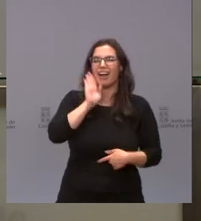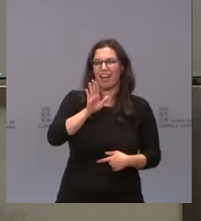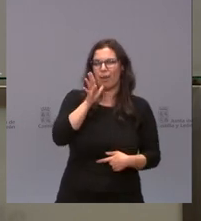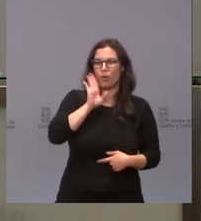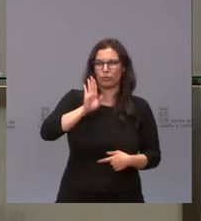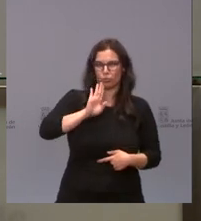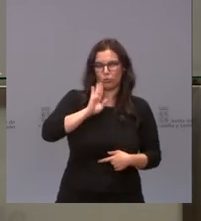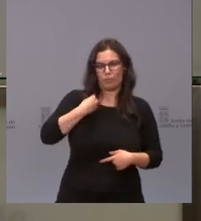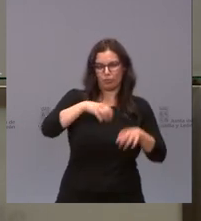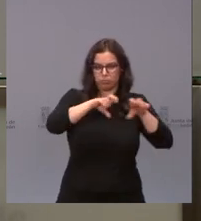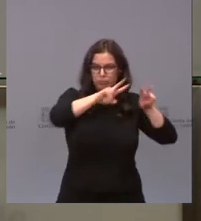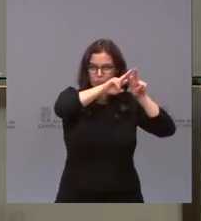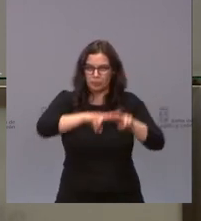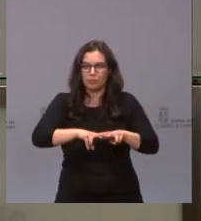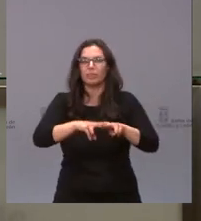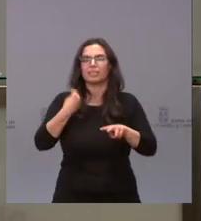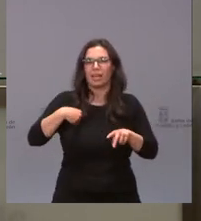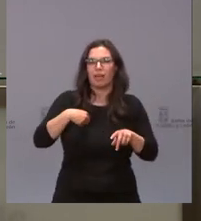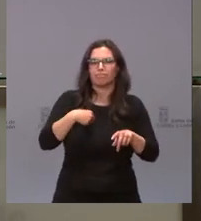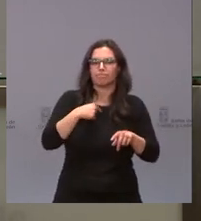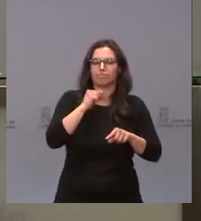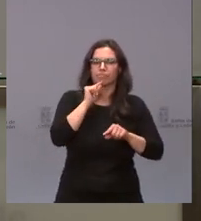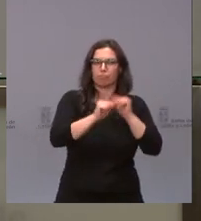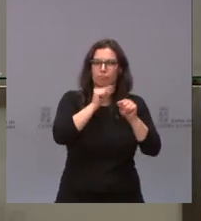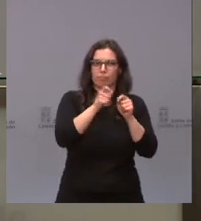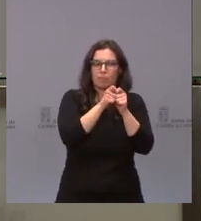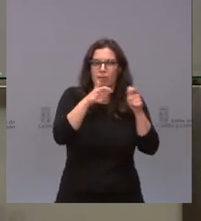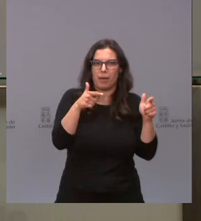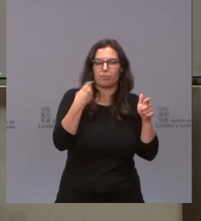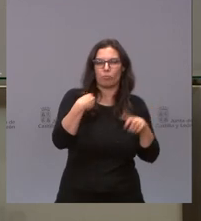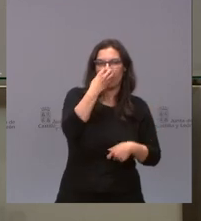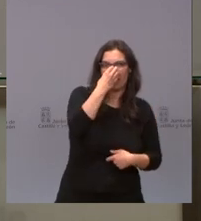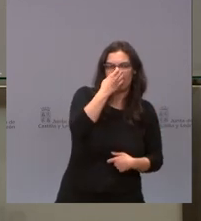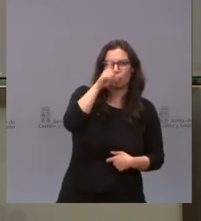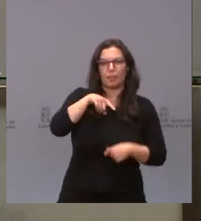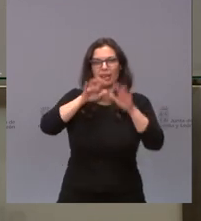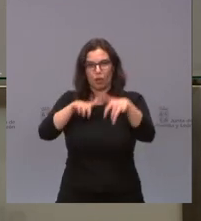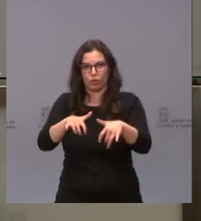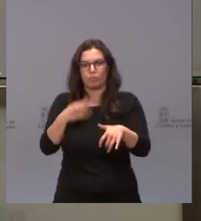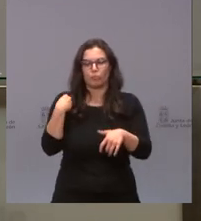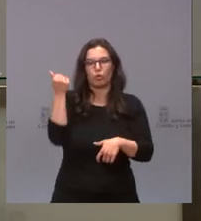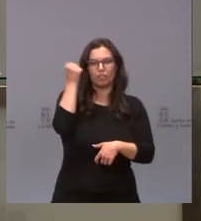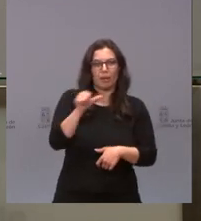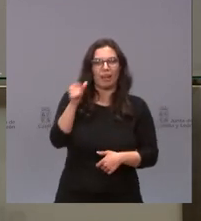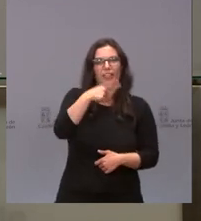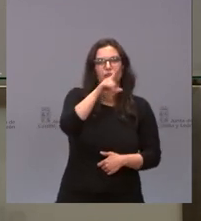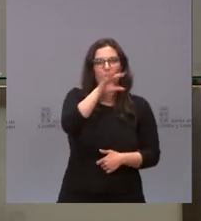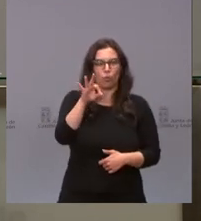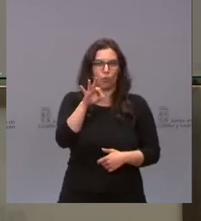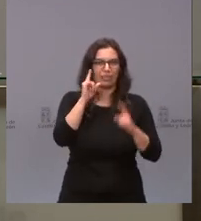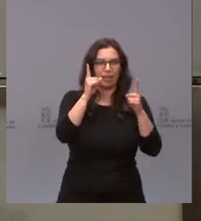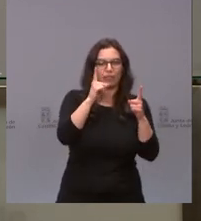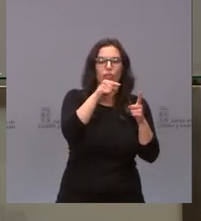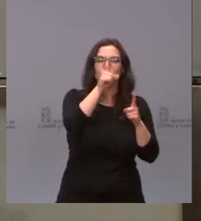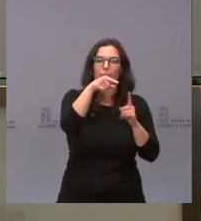en León que ya estos dos últimos días superaban los 150 casos. Entonces, no sé si se han planteado incluir esto también